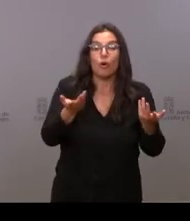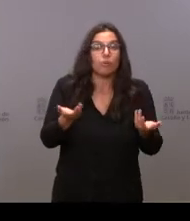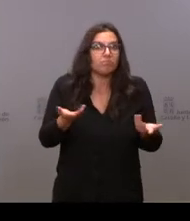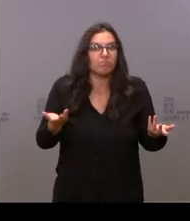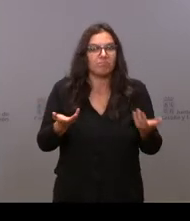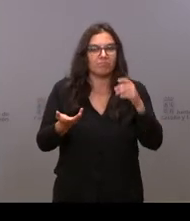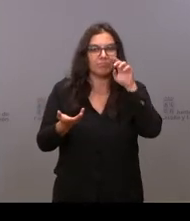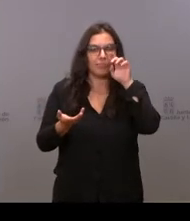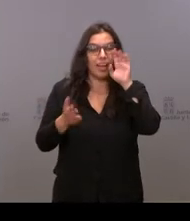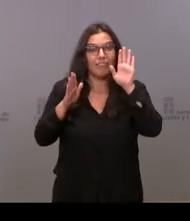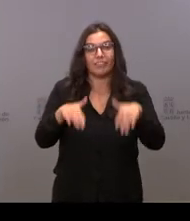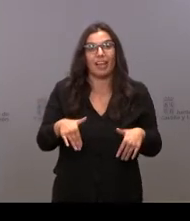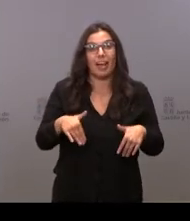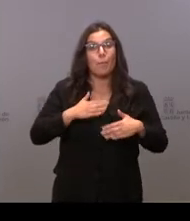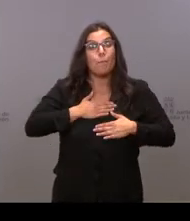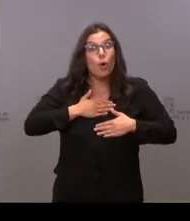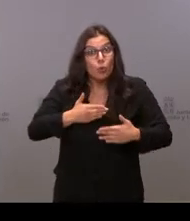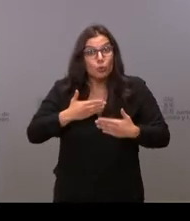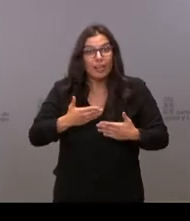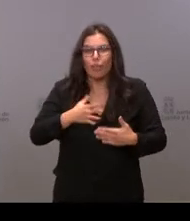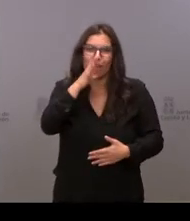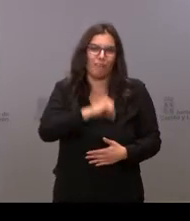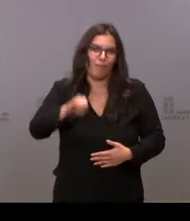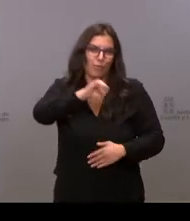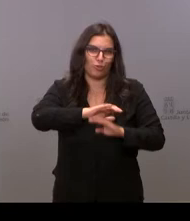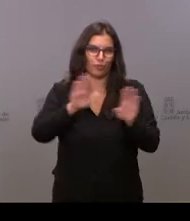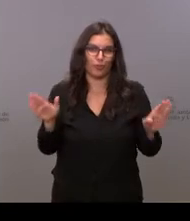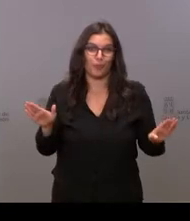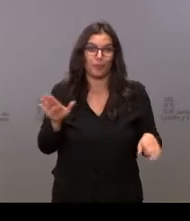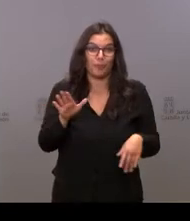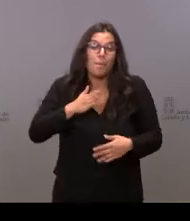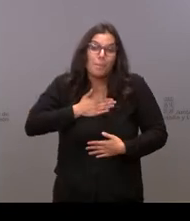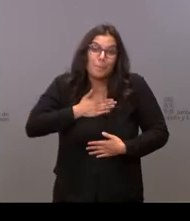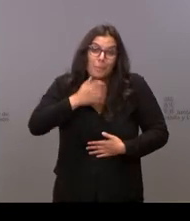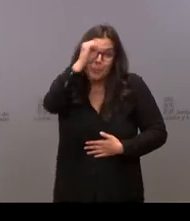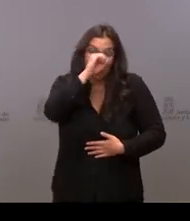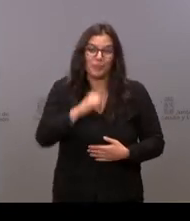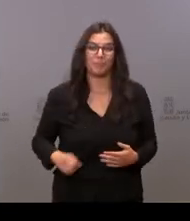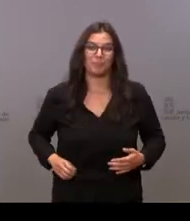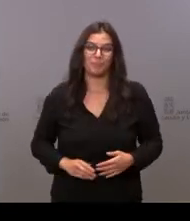que sea. El voluntariado es fabuloso, por lo menos para mí.